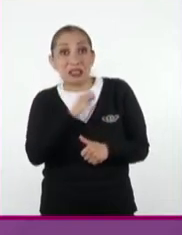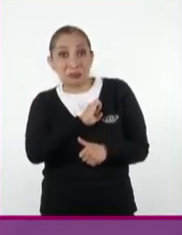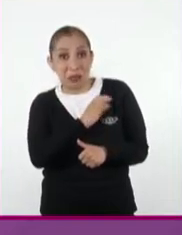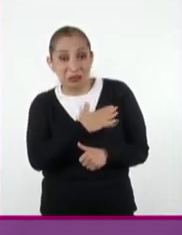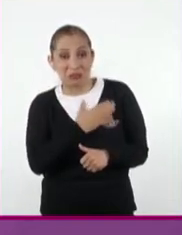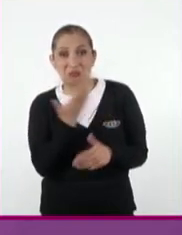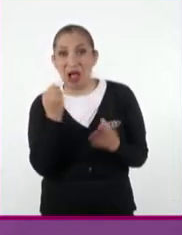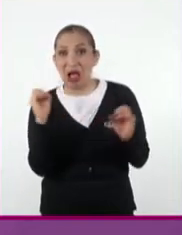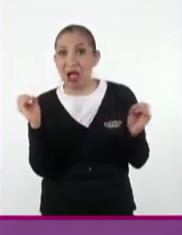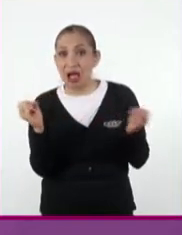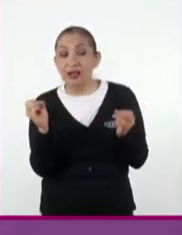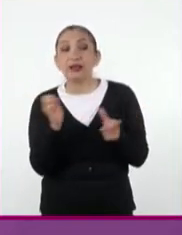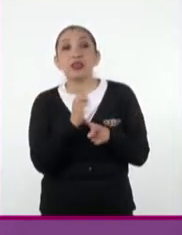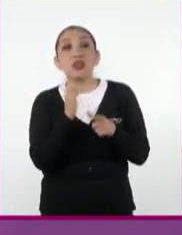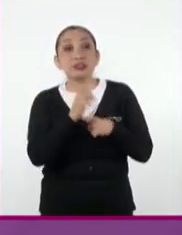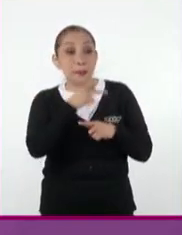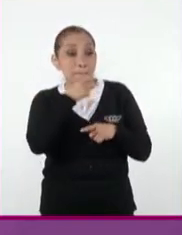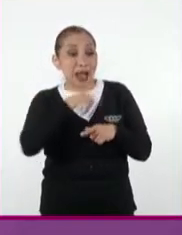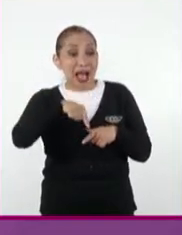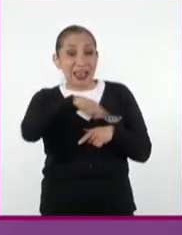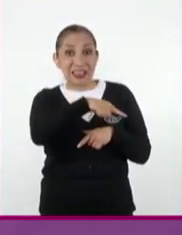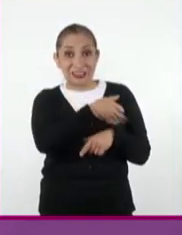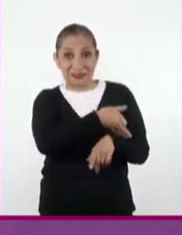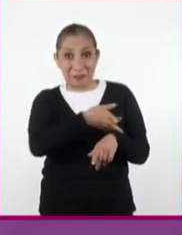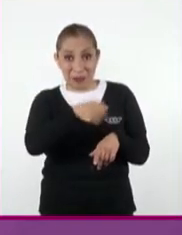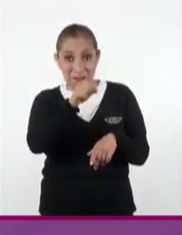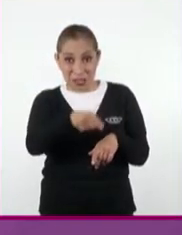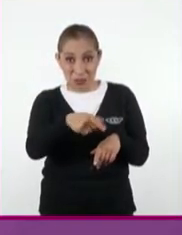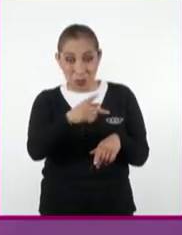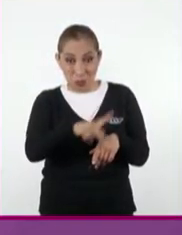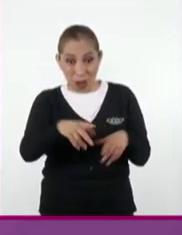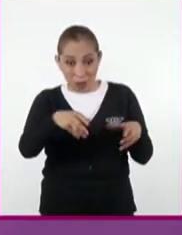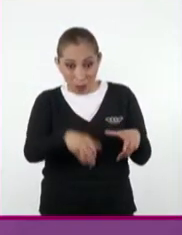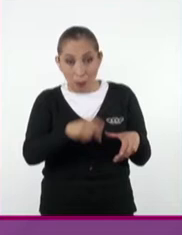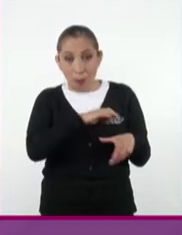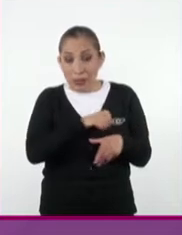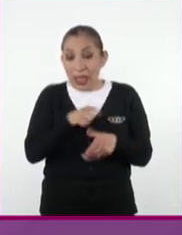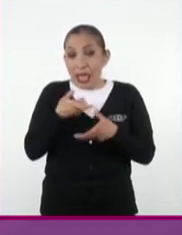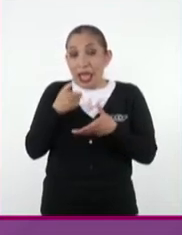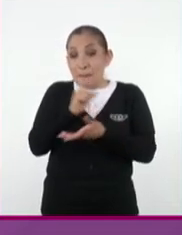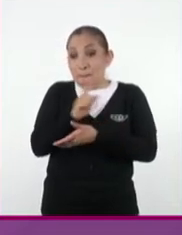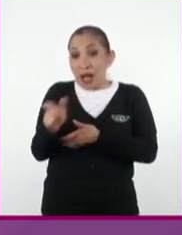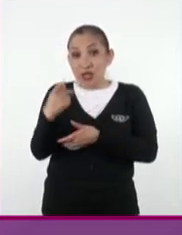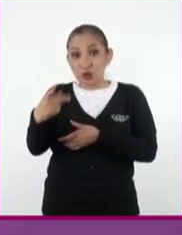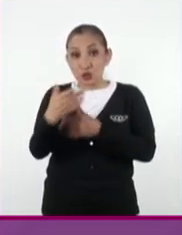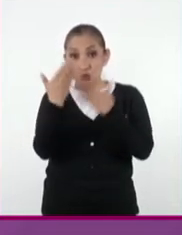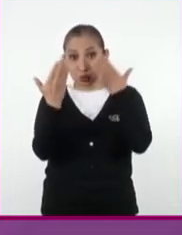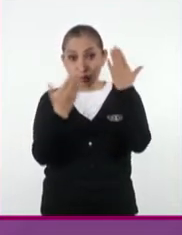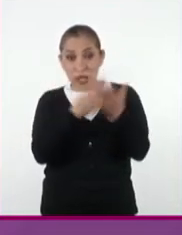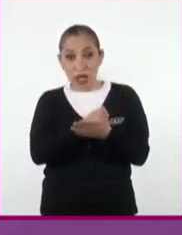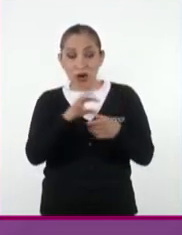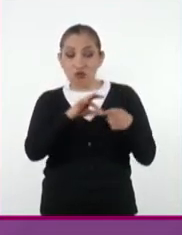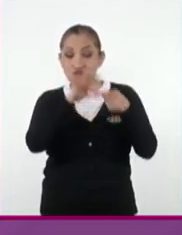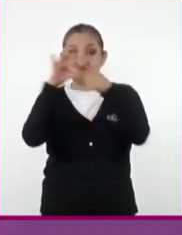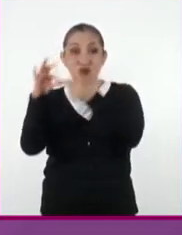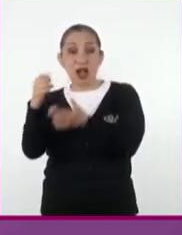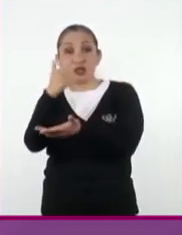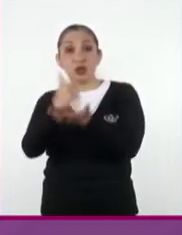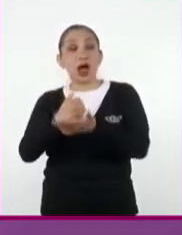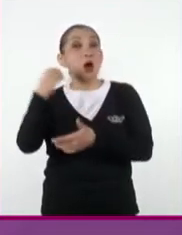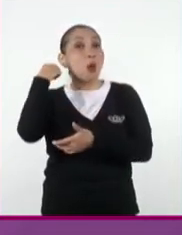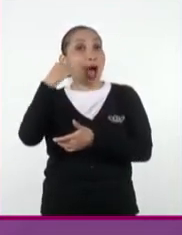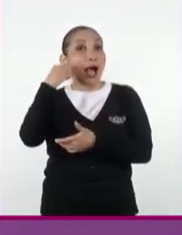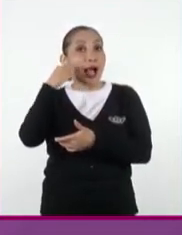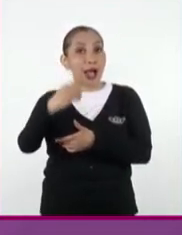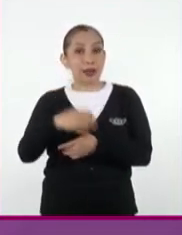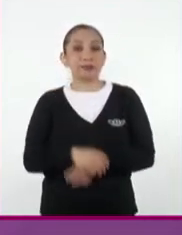española. Por lo que los padres de familia que podían costear la educación de sus hijos, los llevaban a la ciudad de Oaxaca